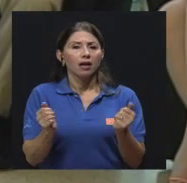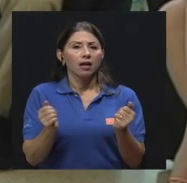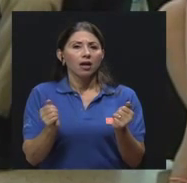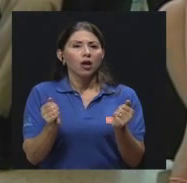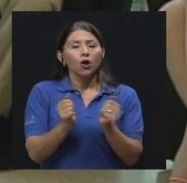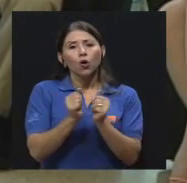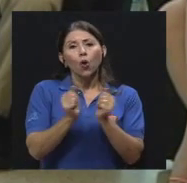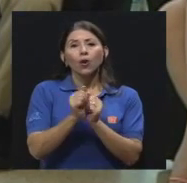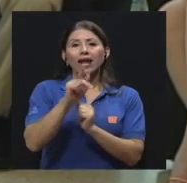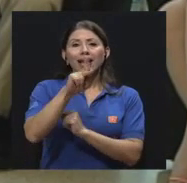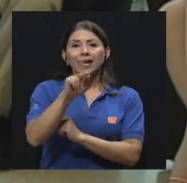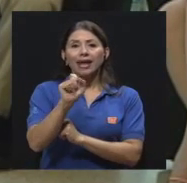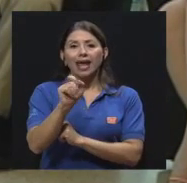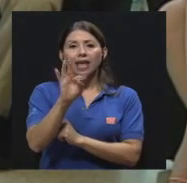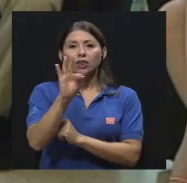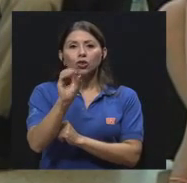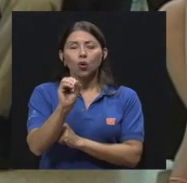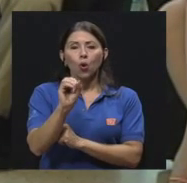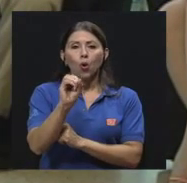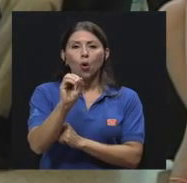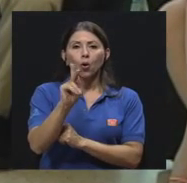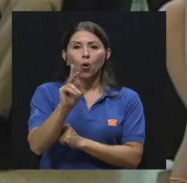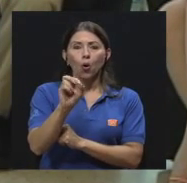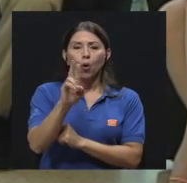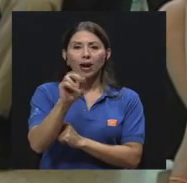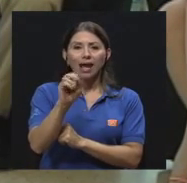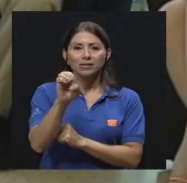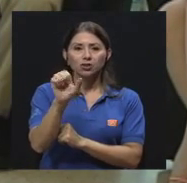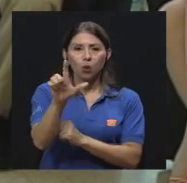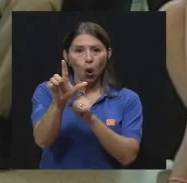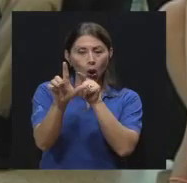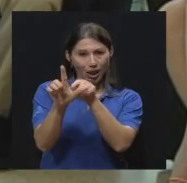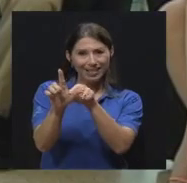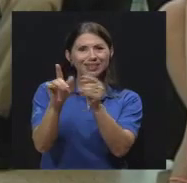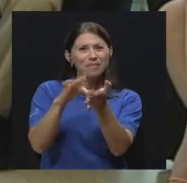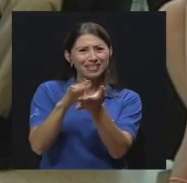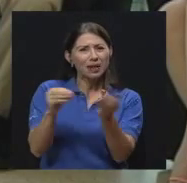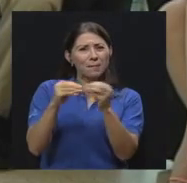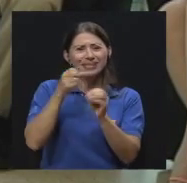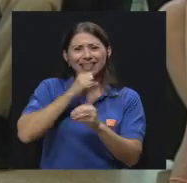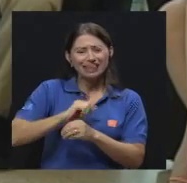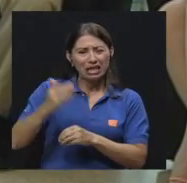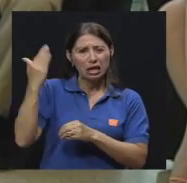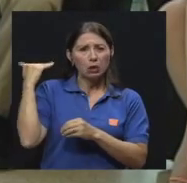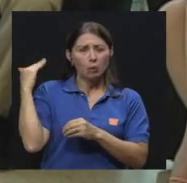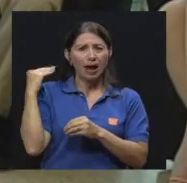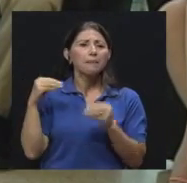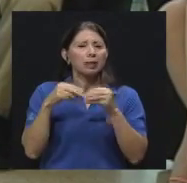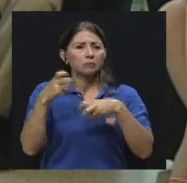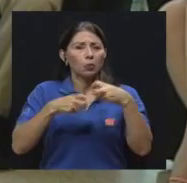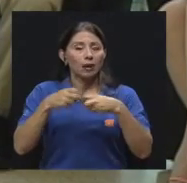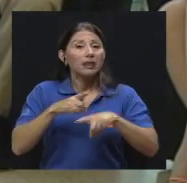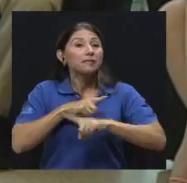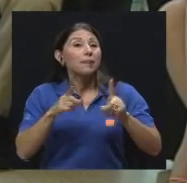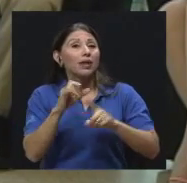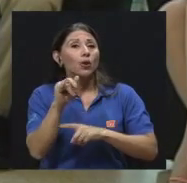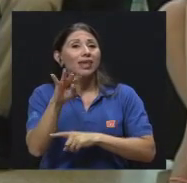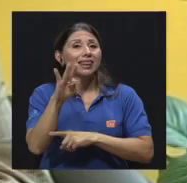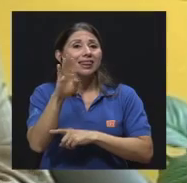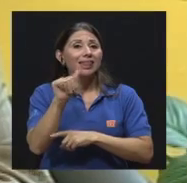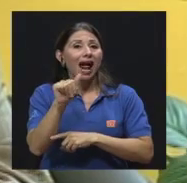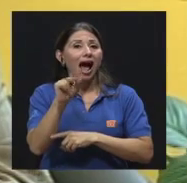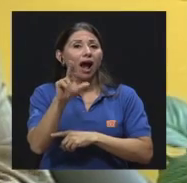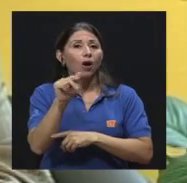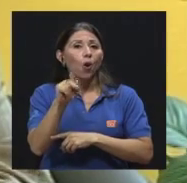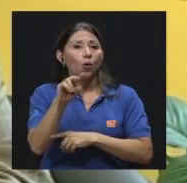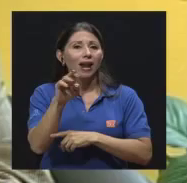Con el ketoconazol, que es el más antiguo, sí había un poquito más de problemas, pero el hitoconazol, que es una molécula más moderna,